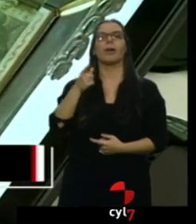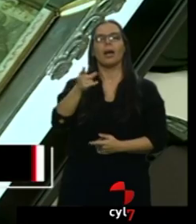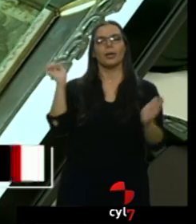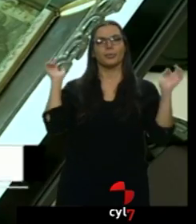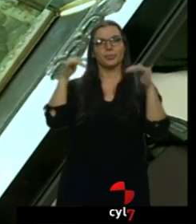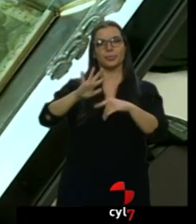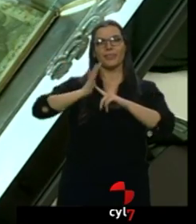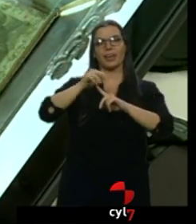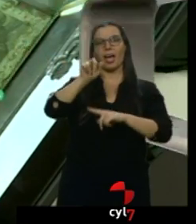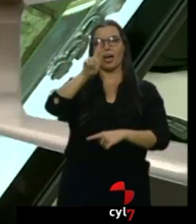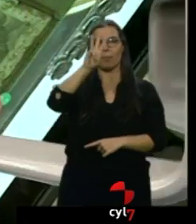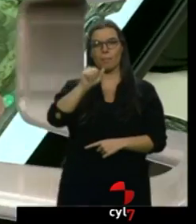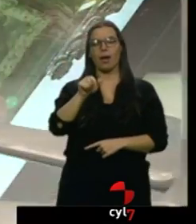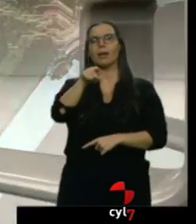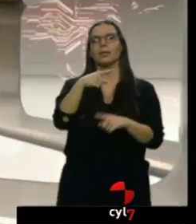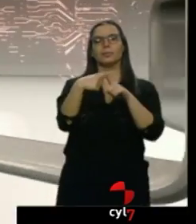países.